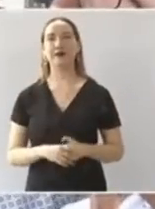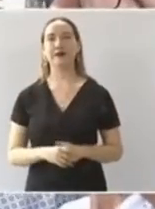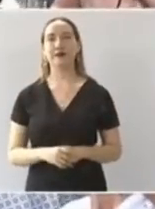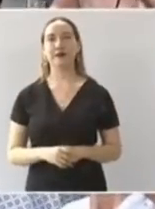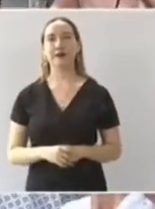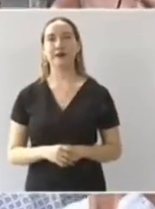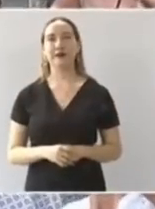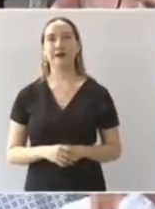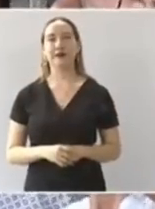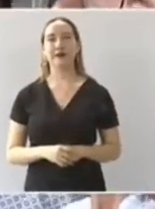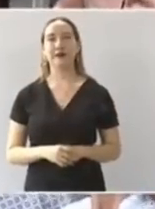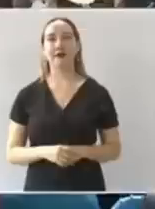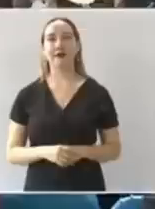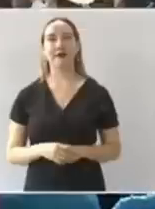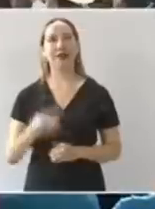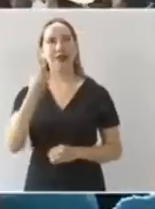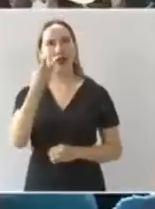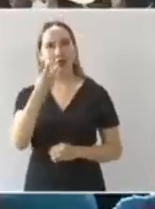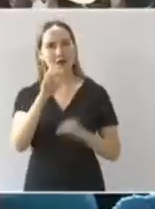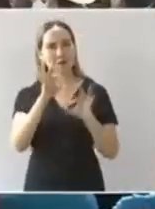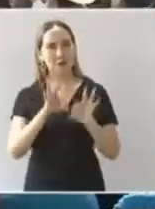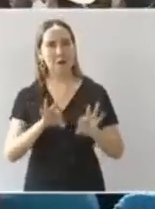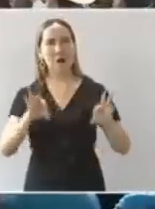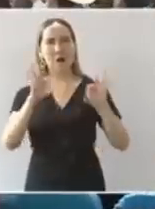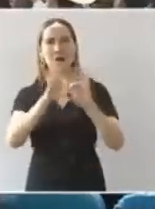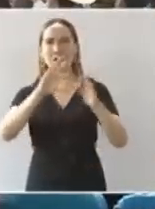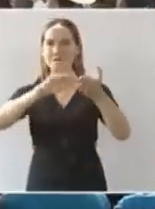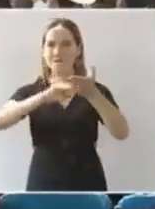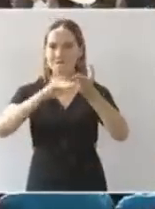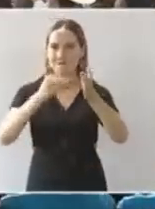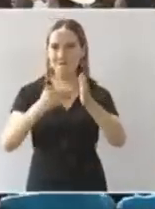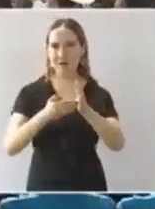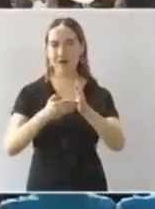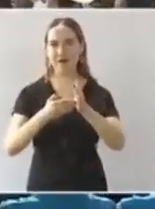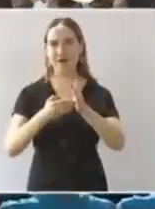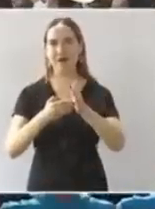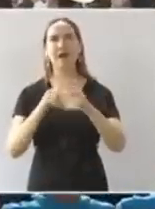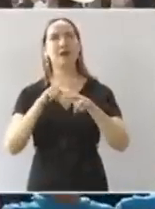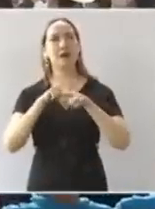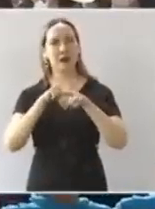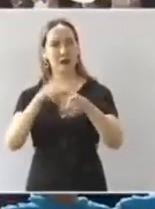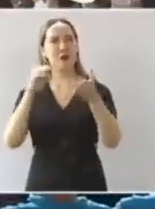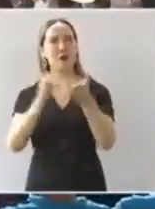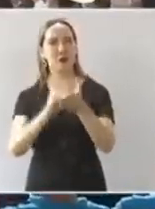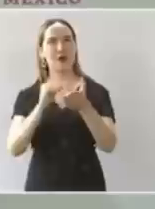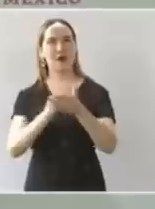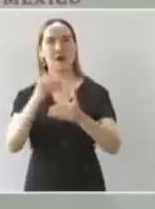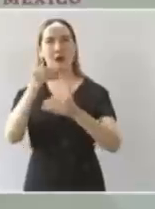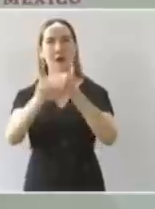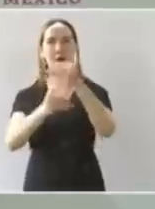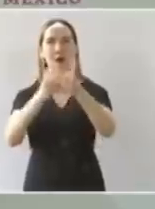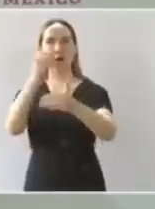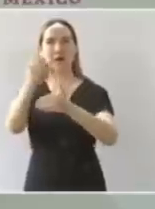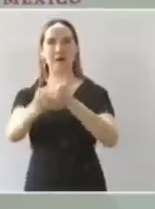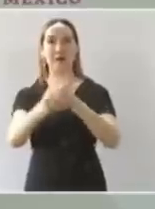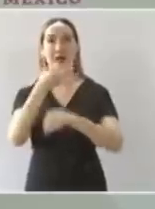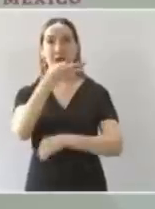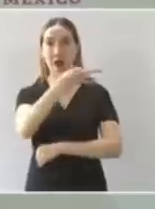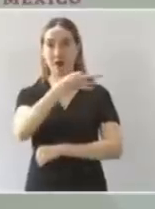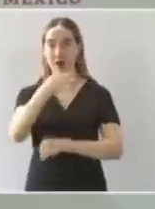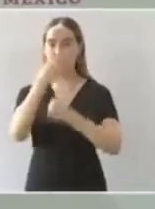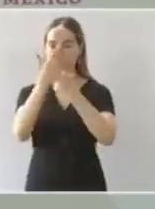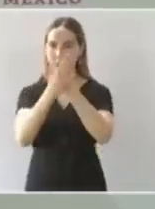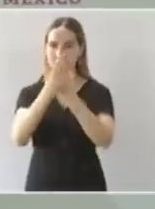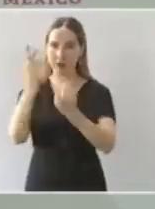esa es la fórmula y vamos a seguir adelante bueno les digo regreso a la